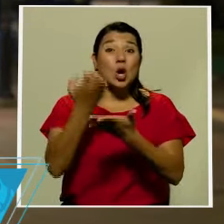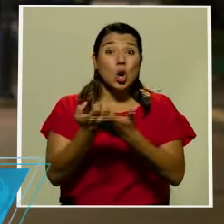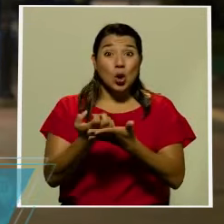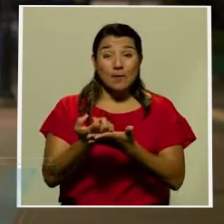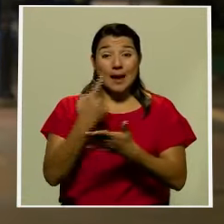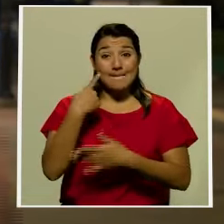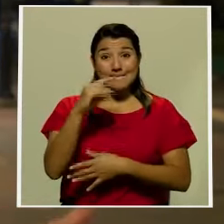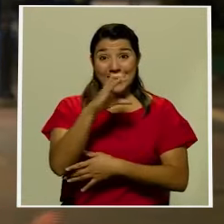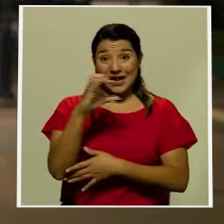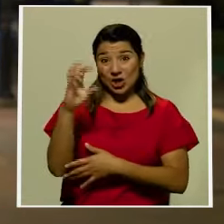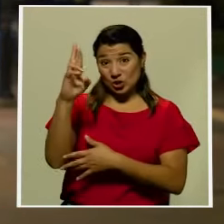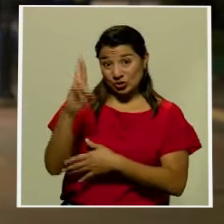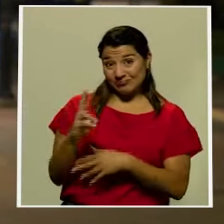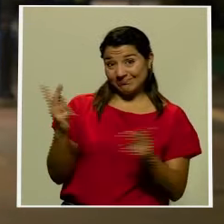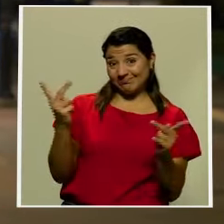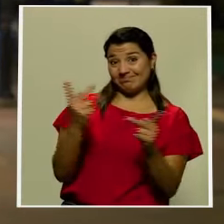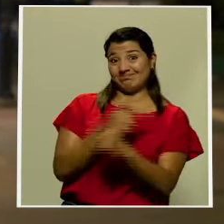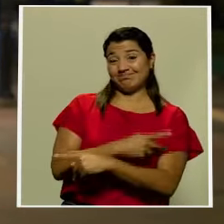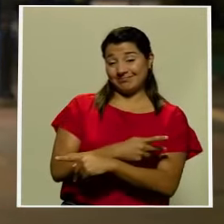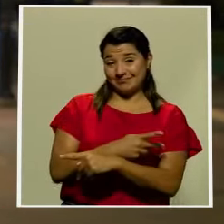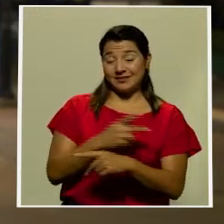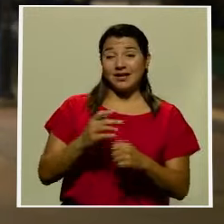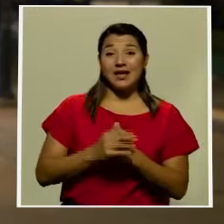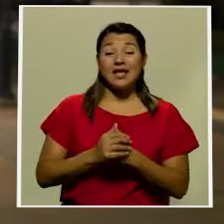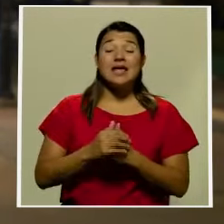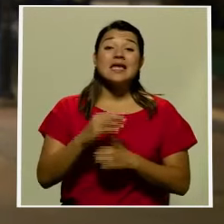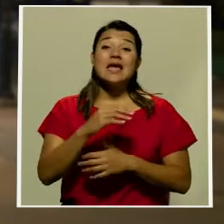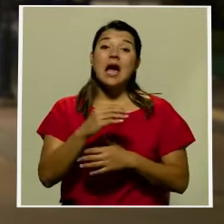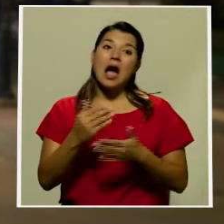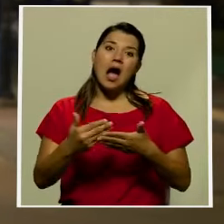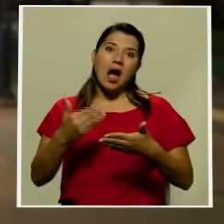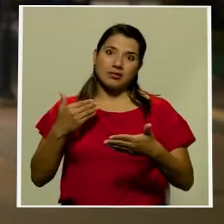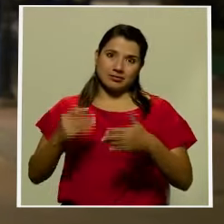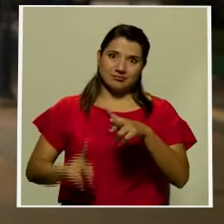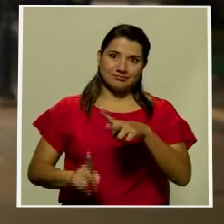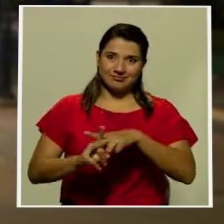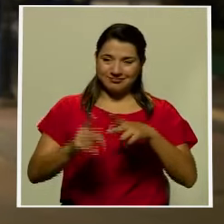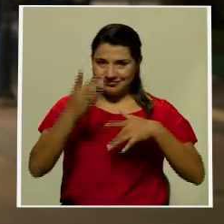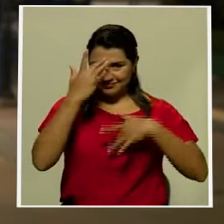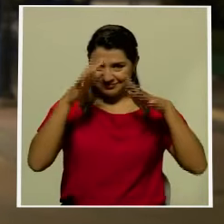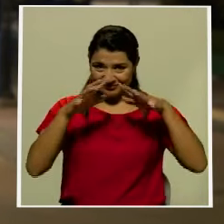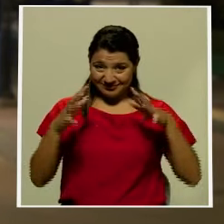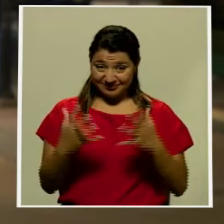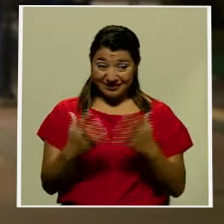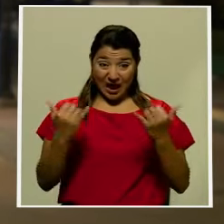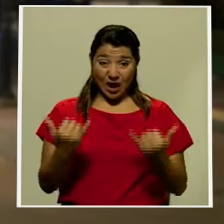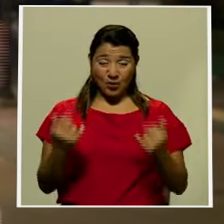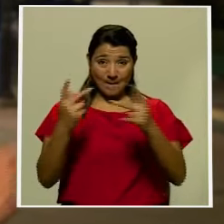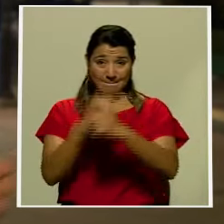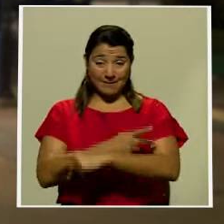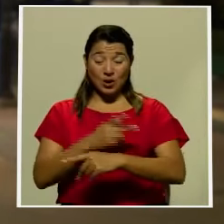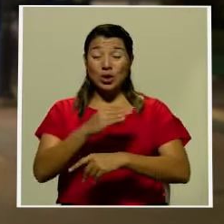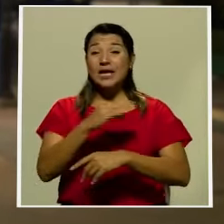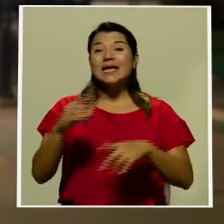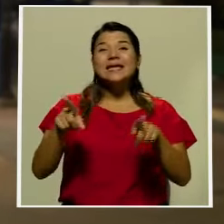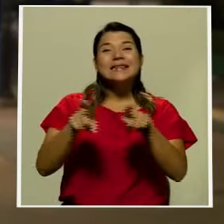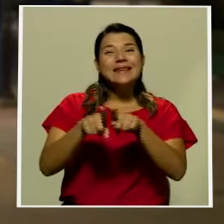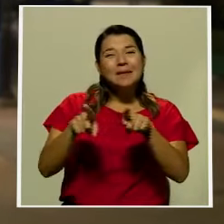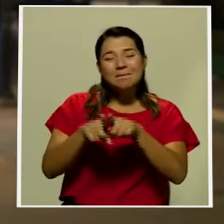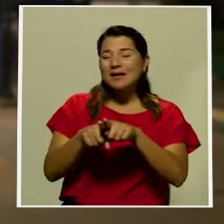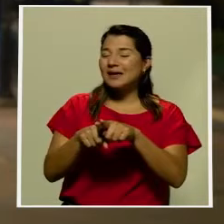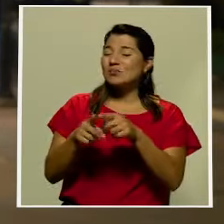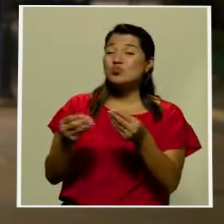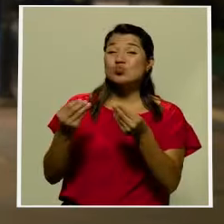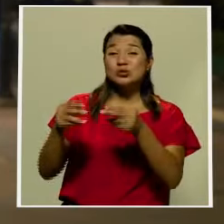Rica previo al inicio de la misma y que bueno, también evidentemente se genera mucho en lo que es el tema del desempleo